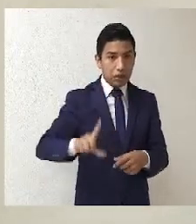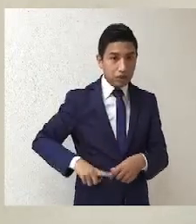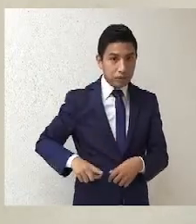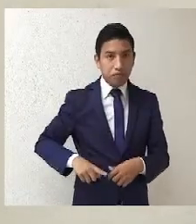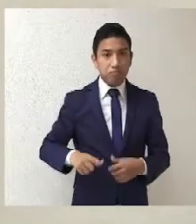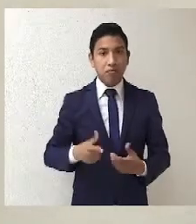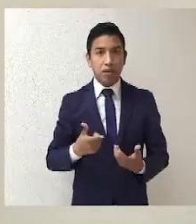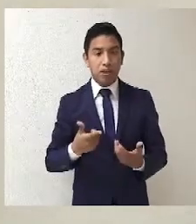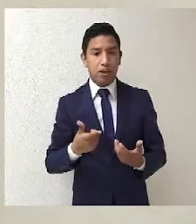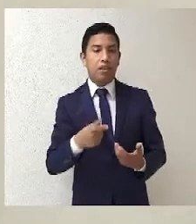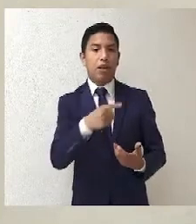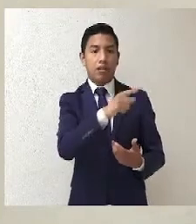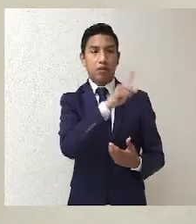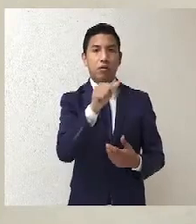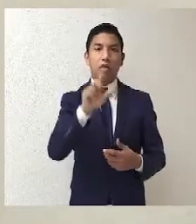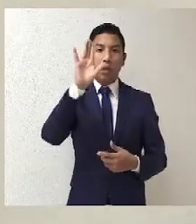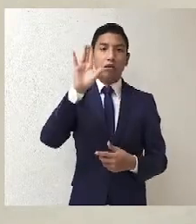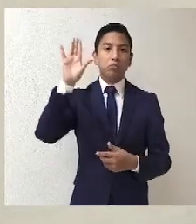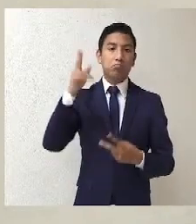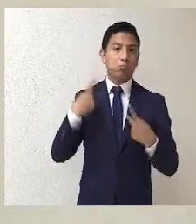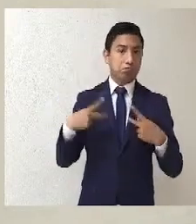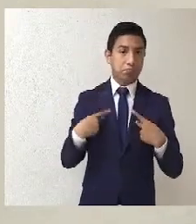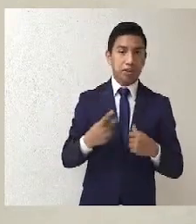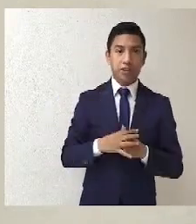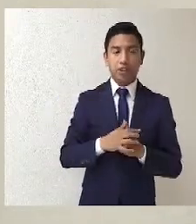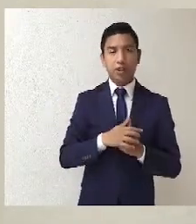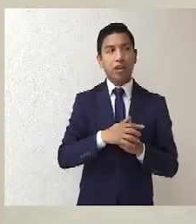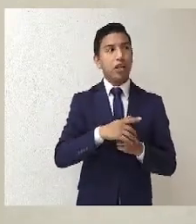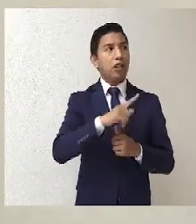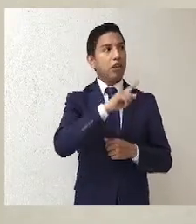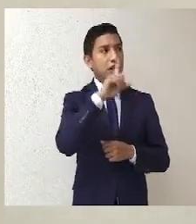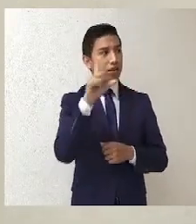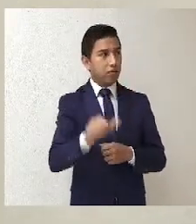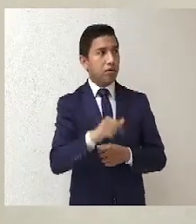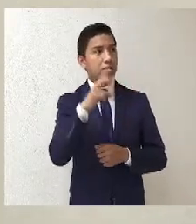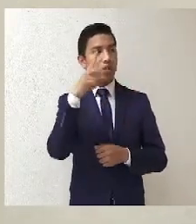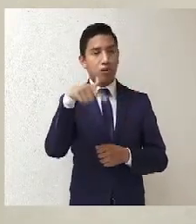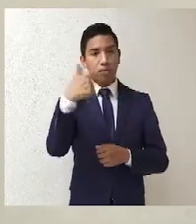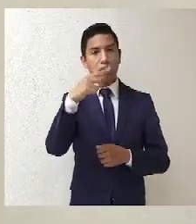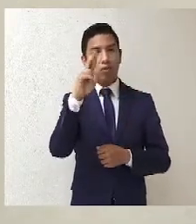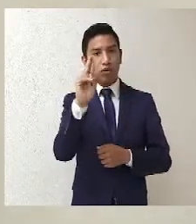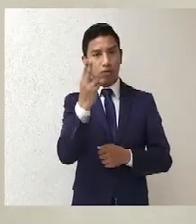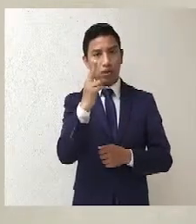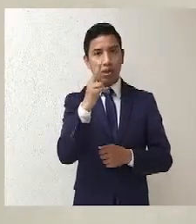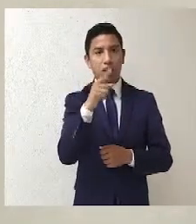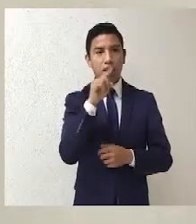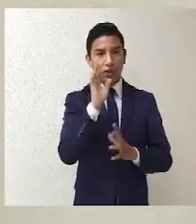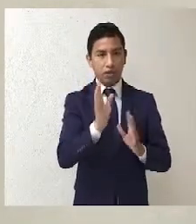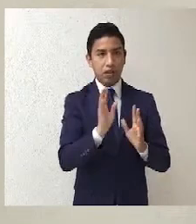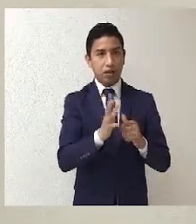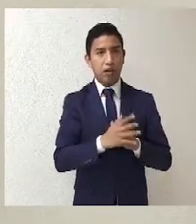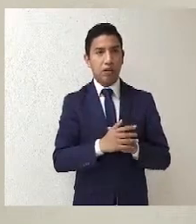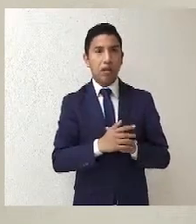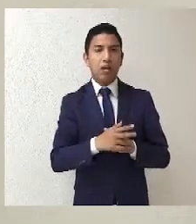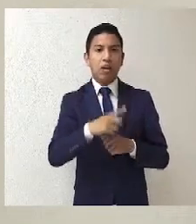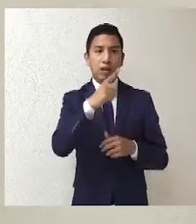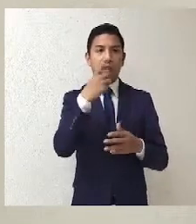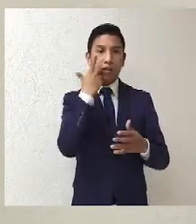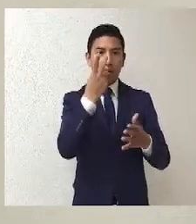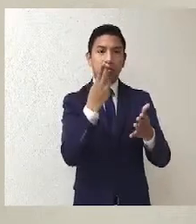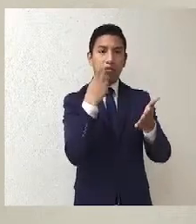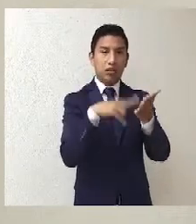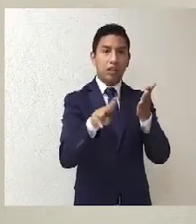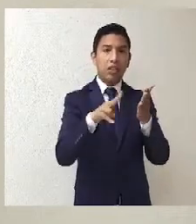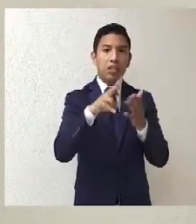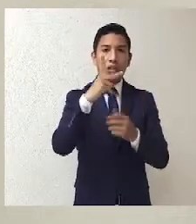Luego, posteriormente, el 12 de noviembre siguiente, la parte actora solicitó su registro como aspirante